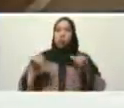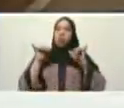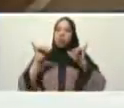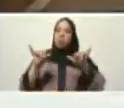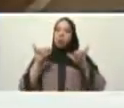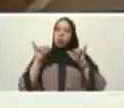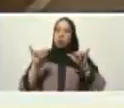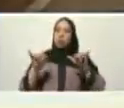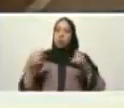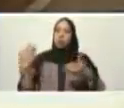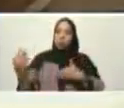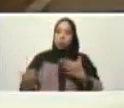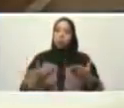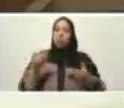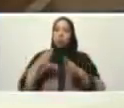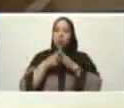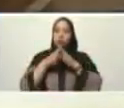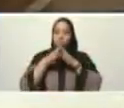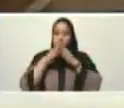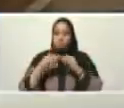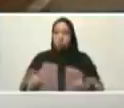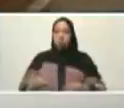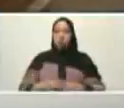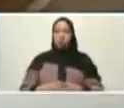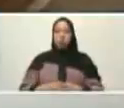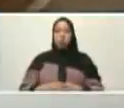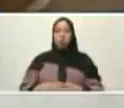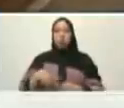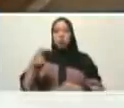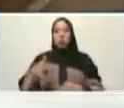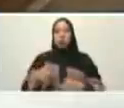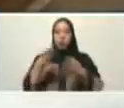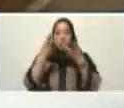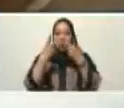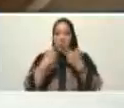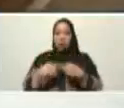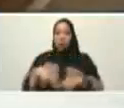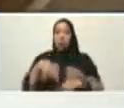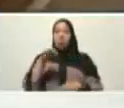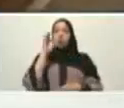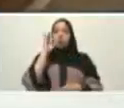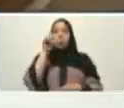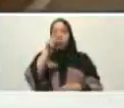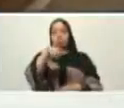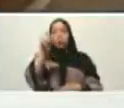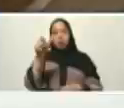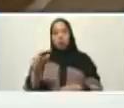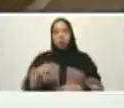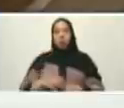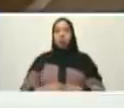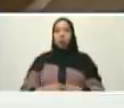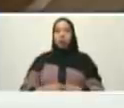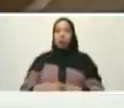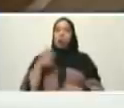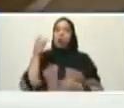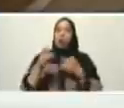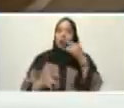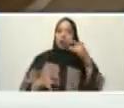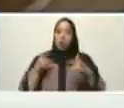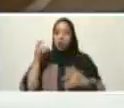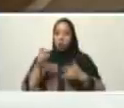urbanismos en todos los urbanismos haya agricultura urbana periurbana haya actividad